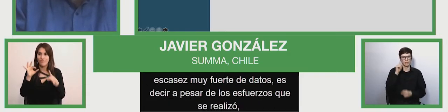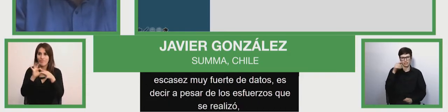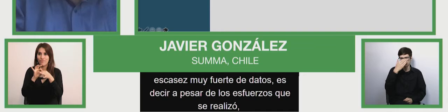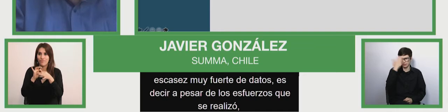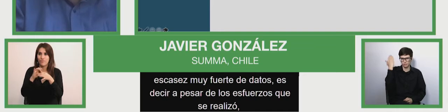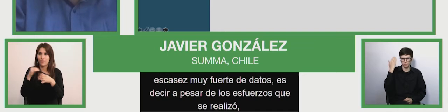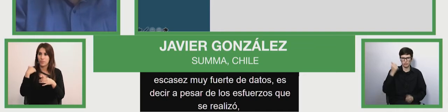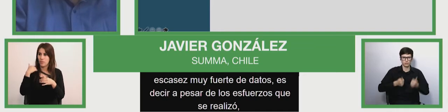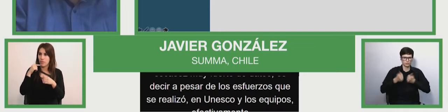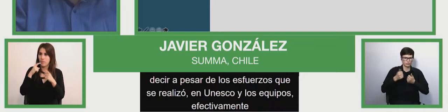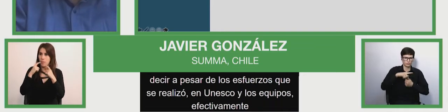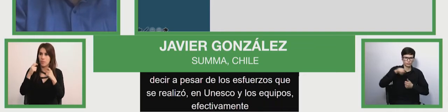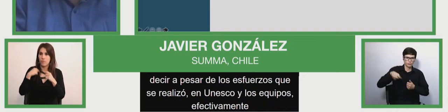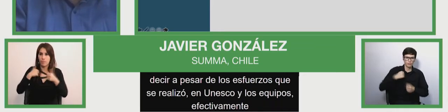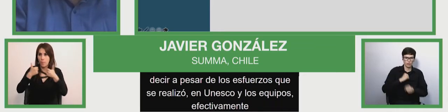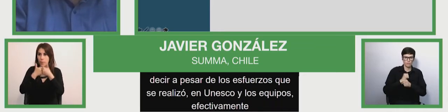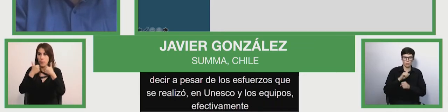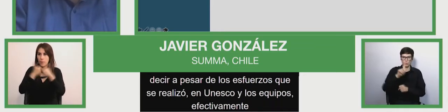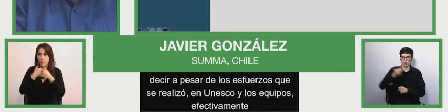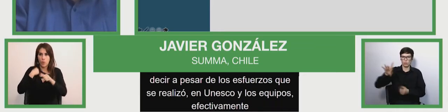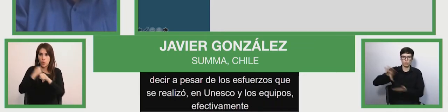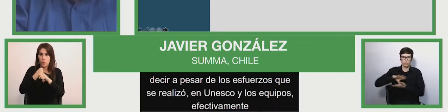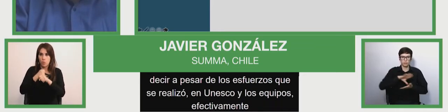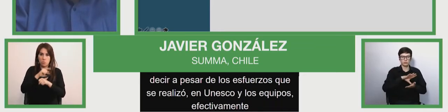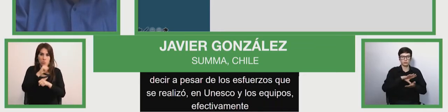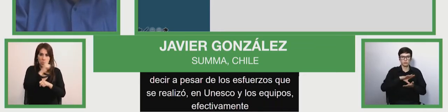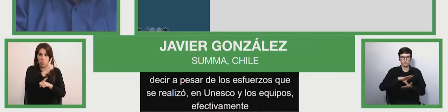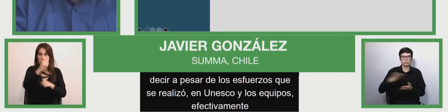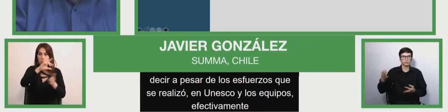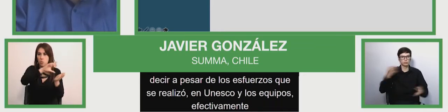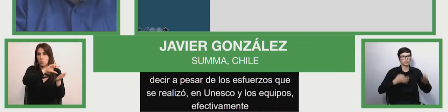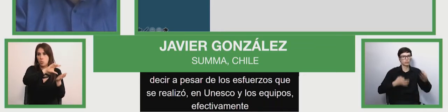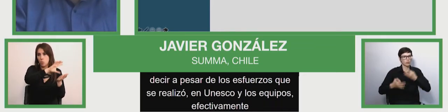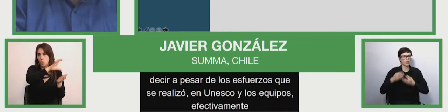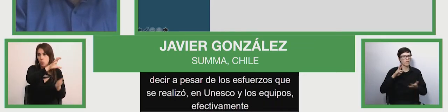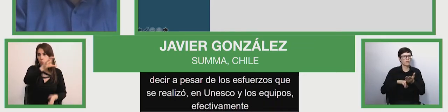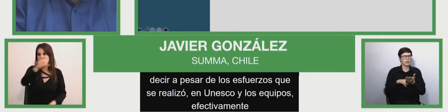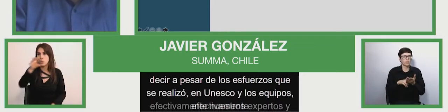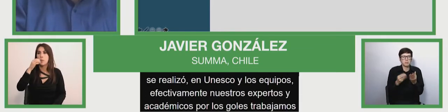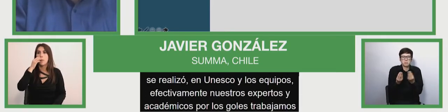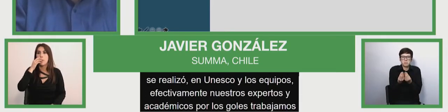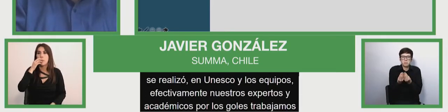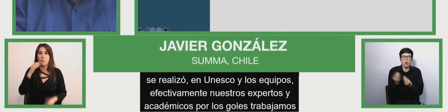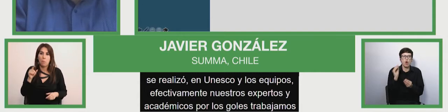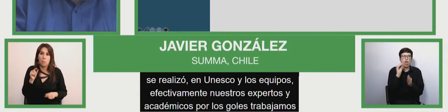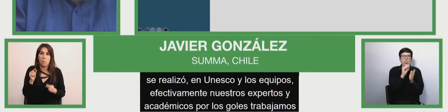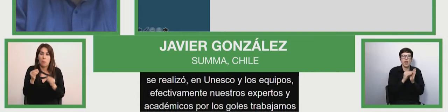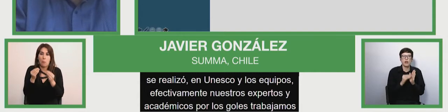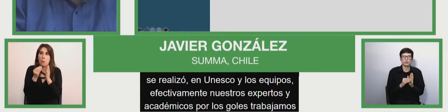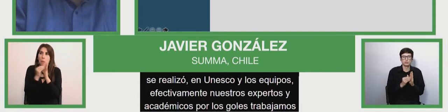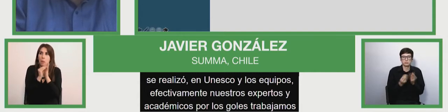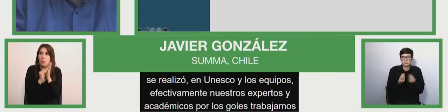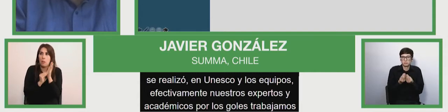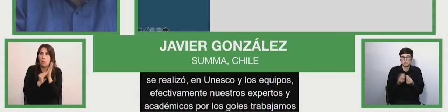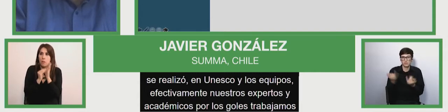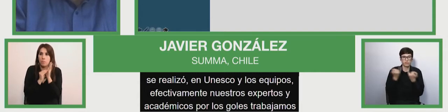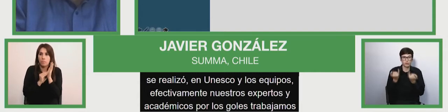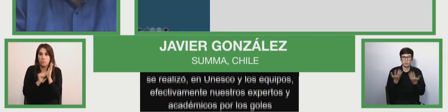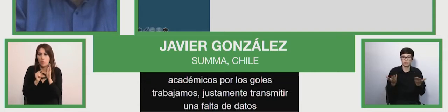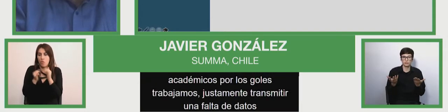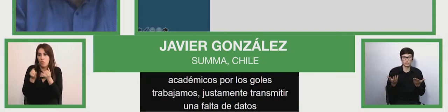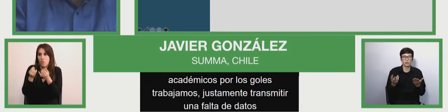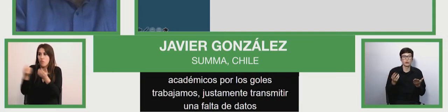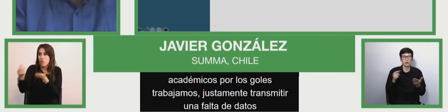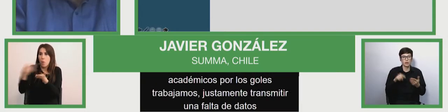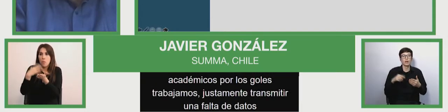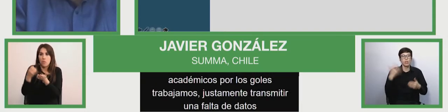académicos con los cuales trabajamos en cada uno de países, nos justamente transmitían la falta de datos que hay. Y creo que tenemos que transmitirle la importancia